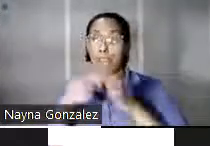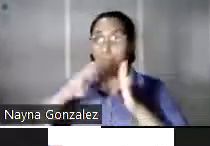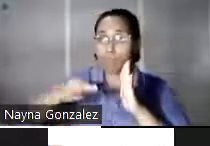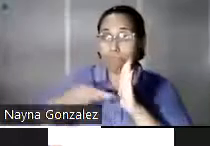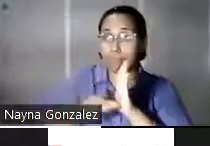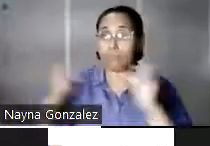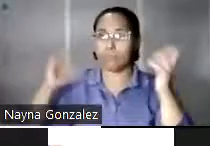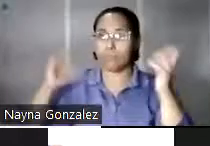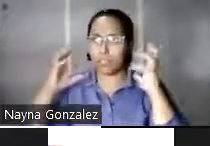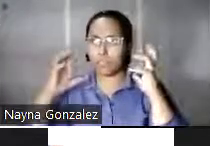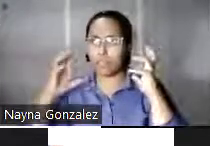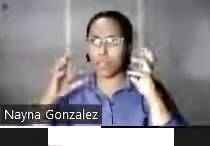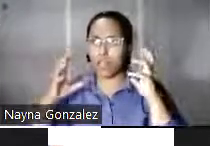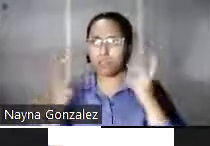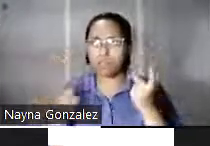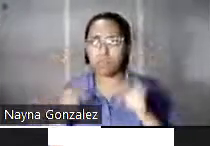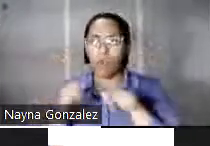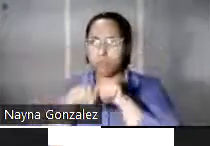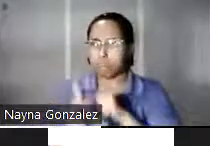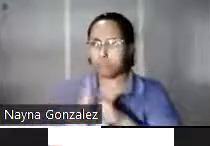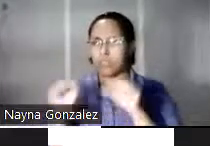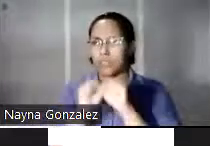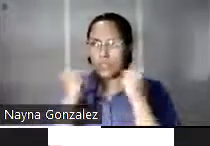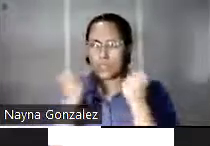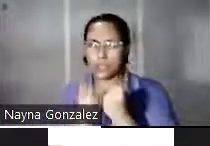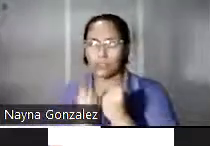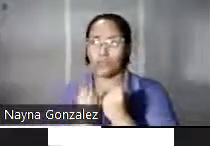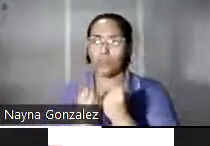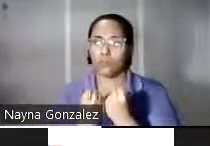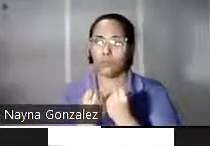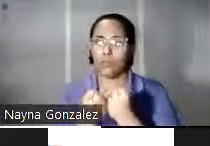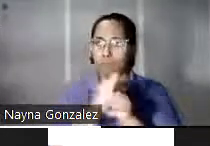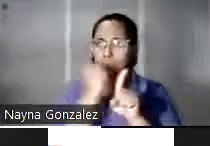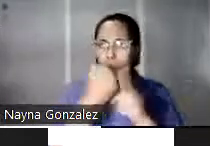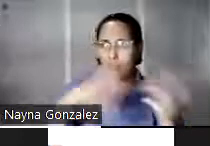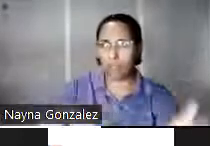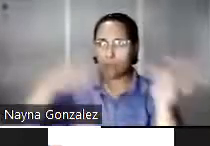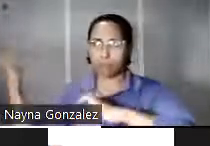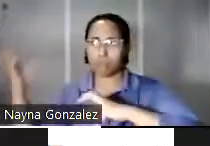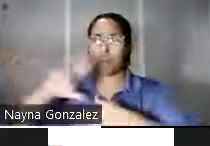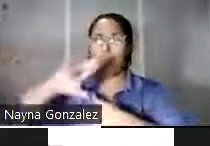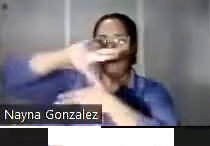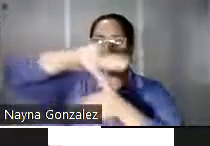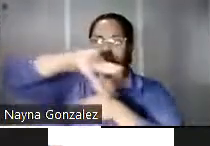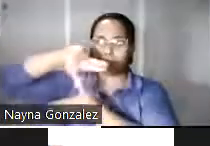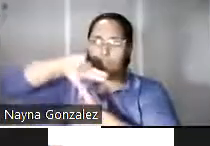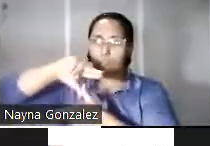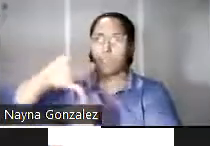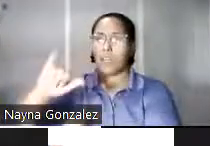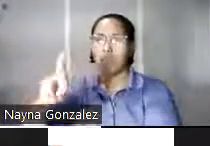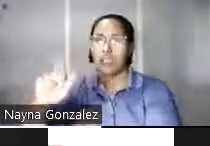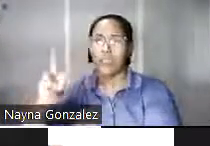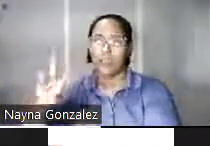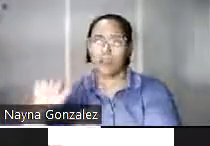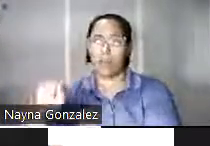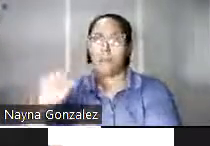radio durante el desastre socioambiental que vivimos tras los pasos de los huracanes Irma y María en el año